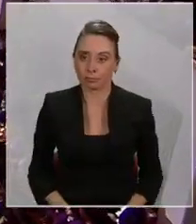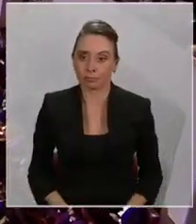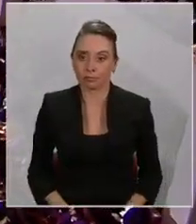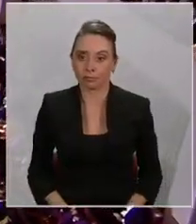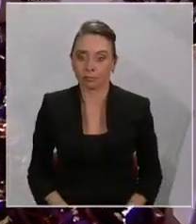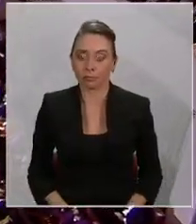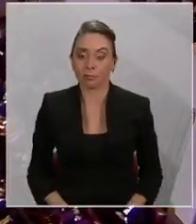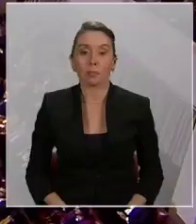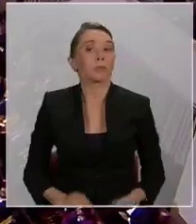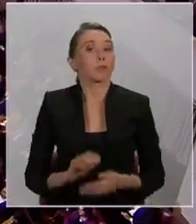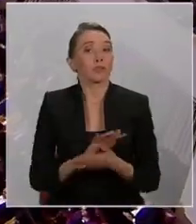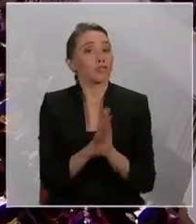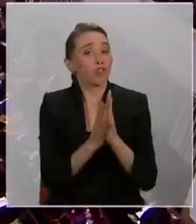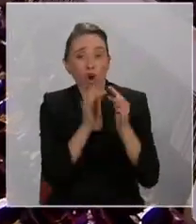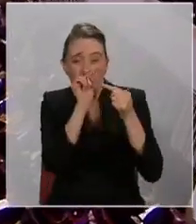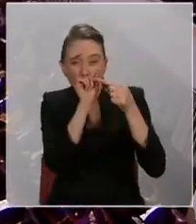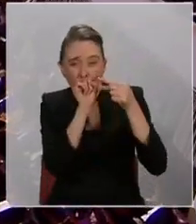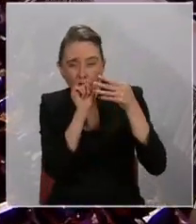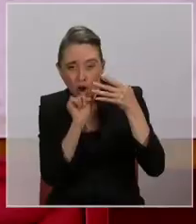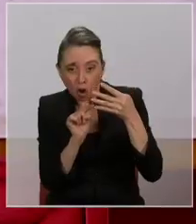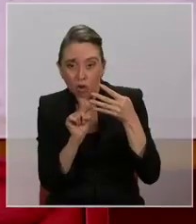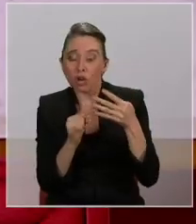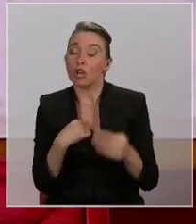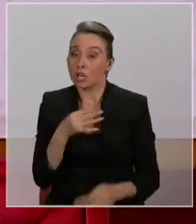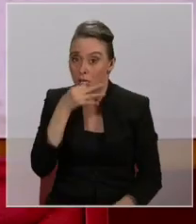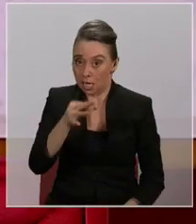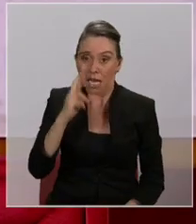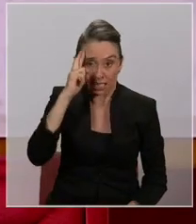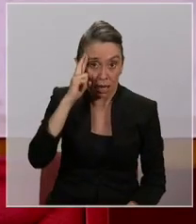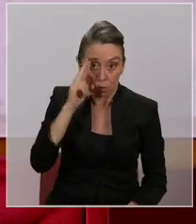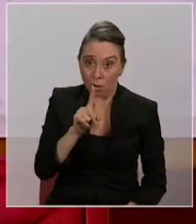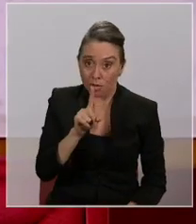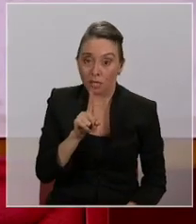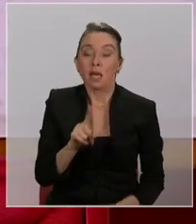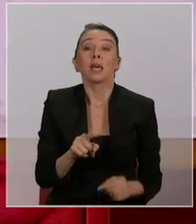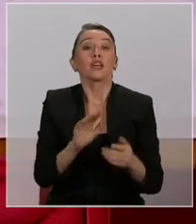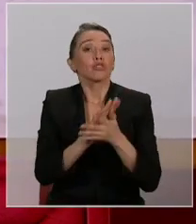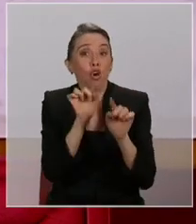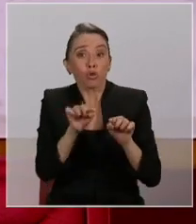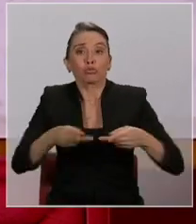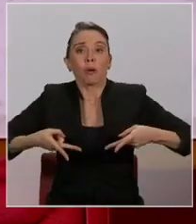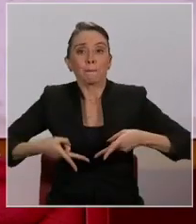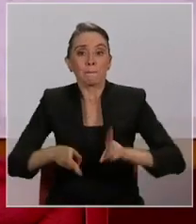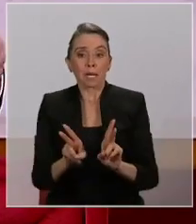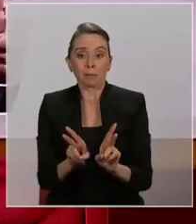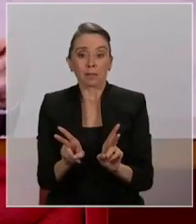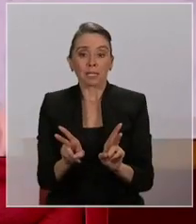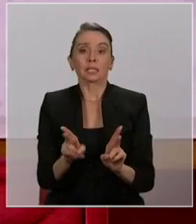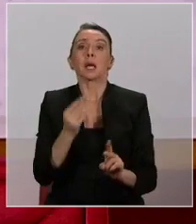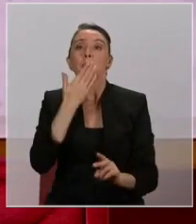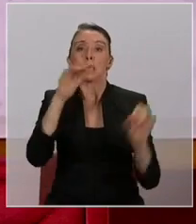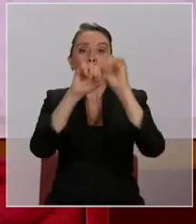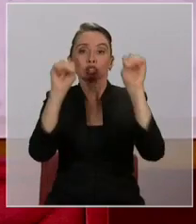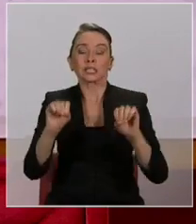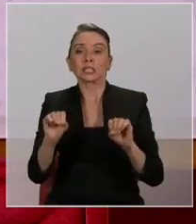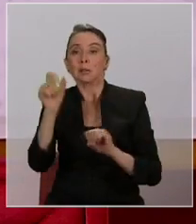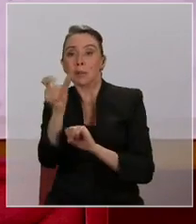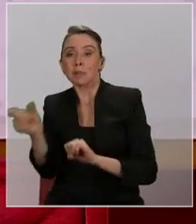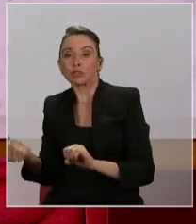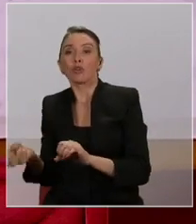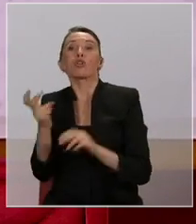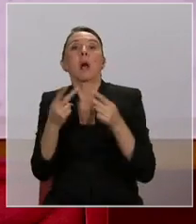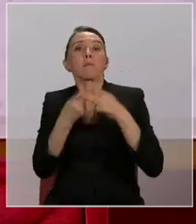Y todo esto, y no dejo de recordarlo, va a permitir no solamente un mejor sistema de transporte